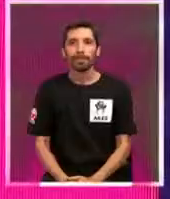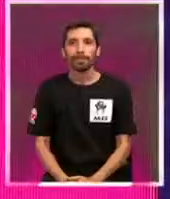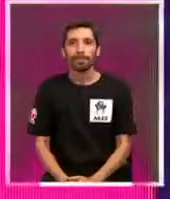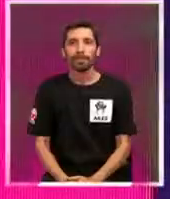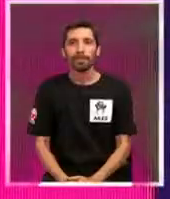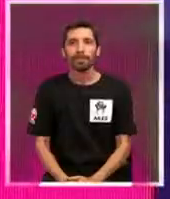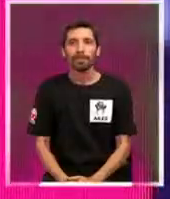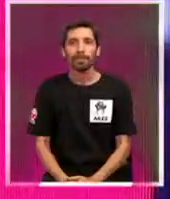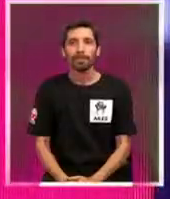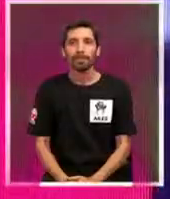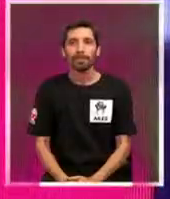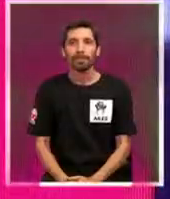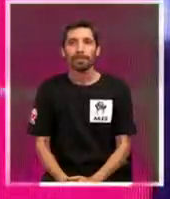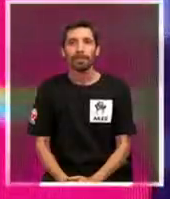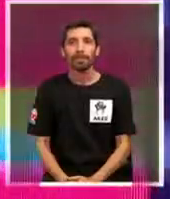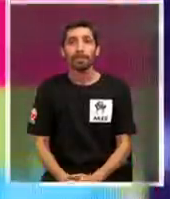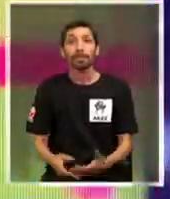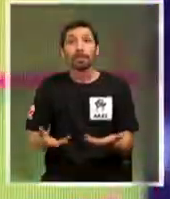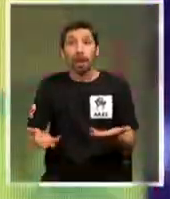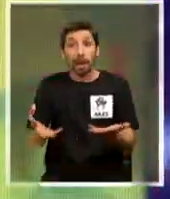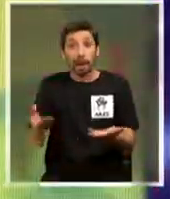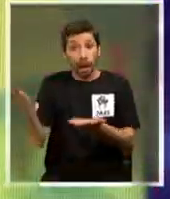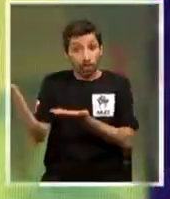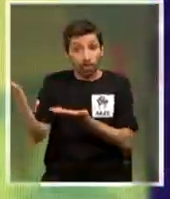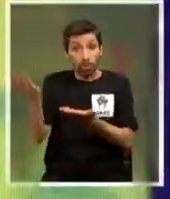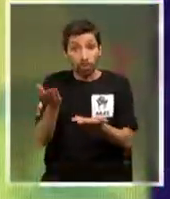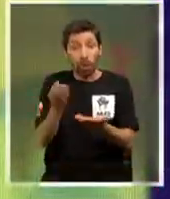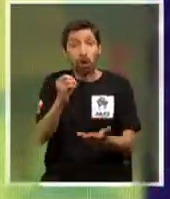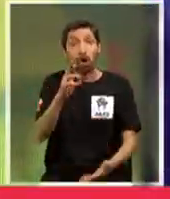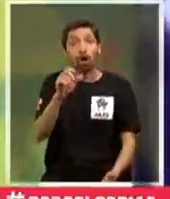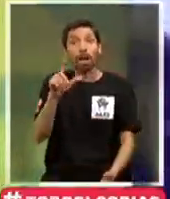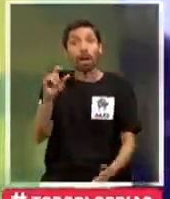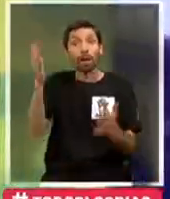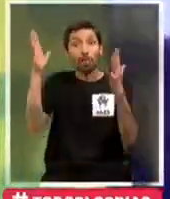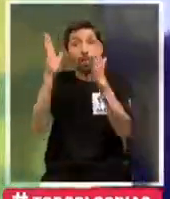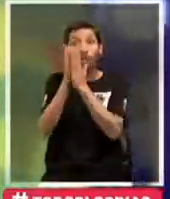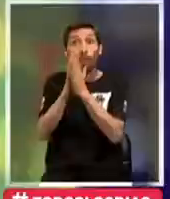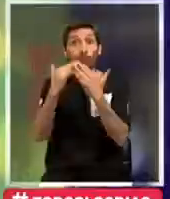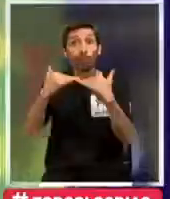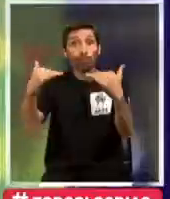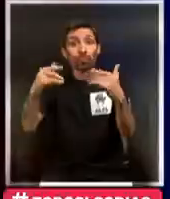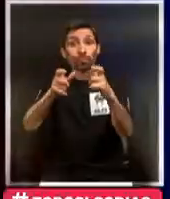Ahí está Orlando Orlando Mirá, mirá cómo te aplaude el público